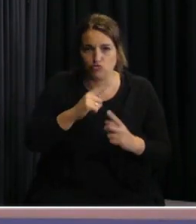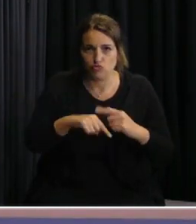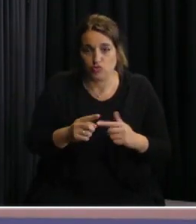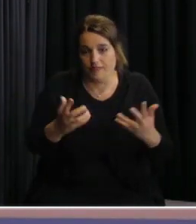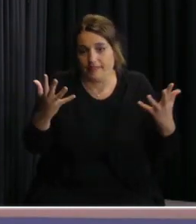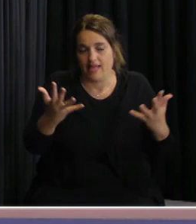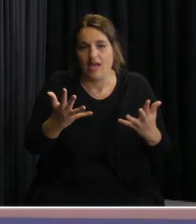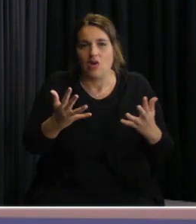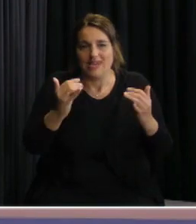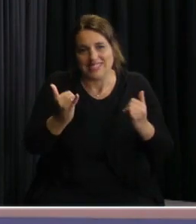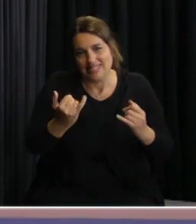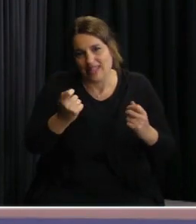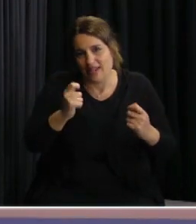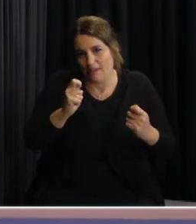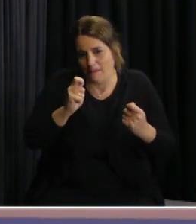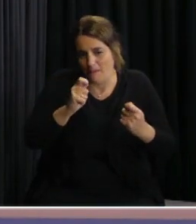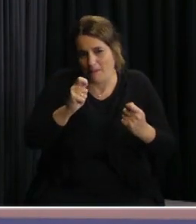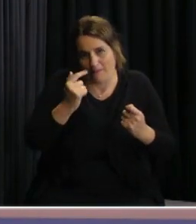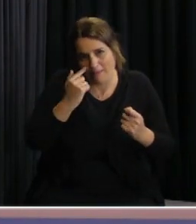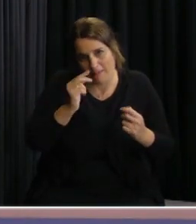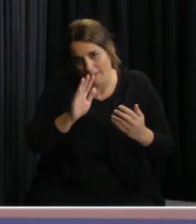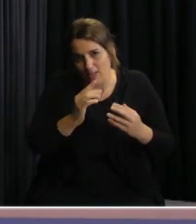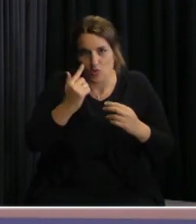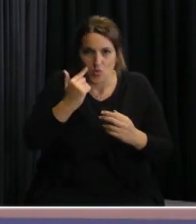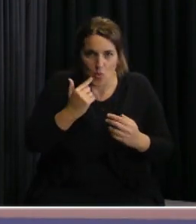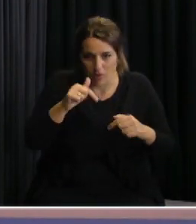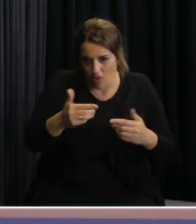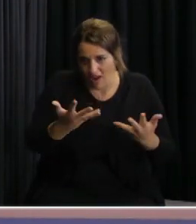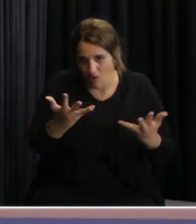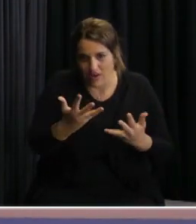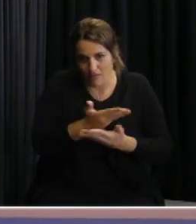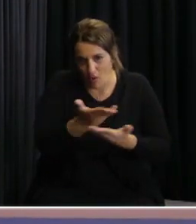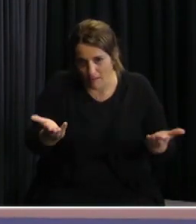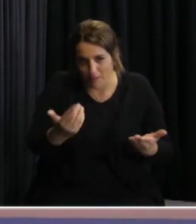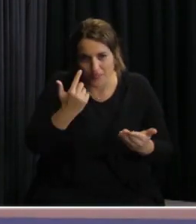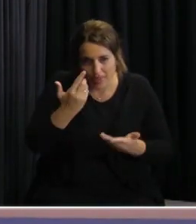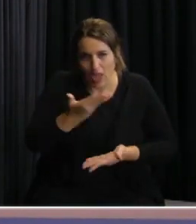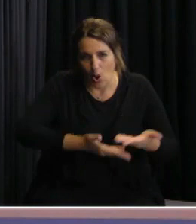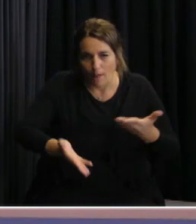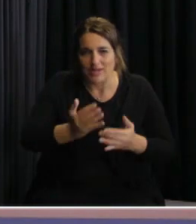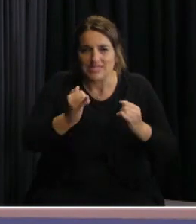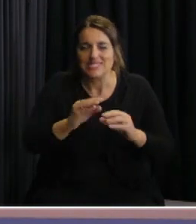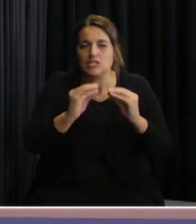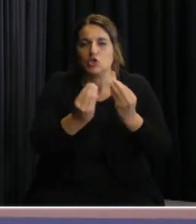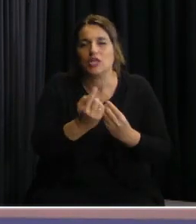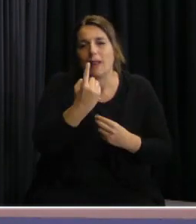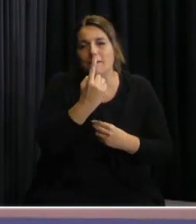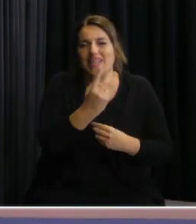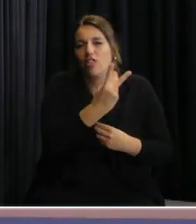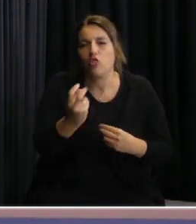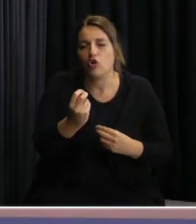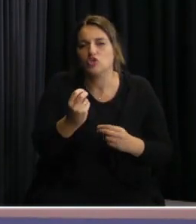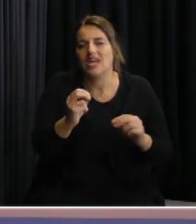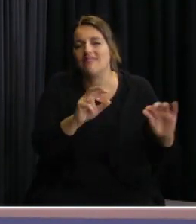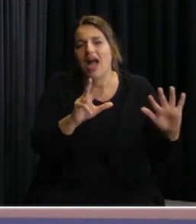lo están ajustando en estos días, y obviamente lo vamos a compartir con ustedes, hay 1.208